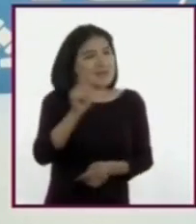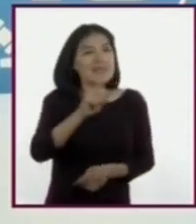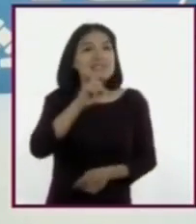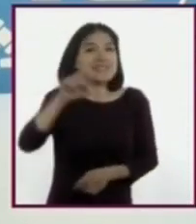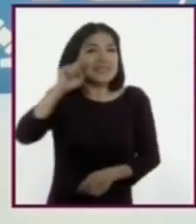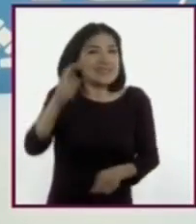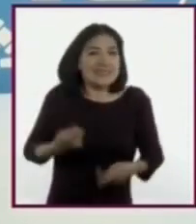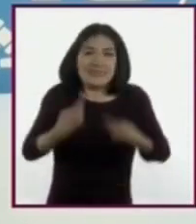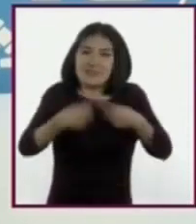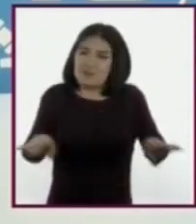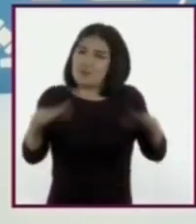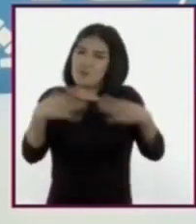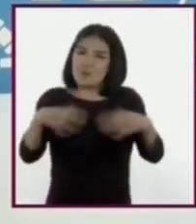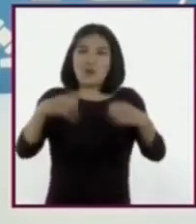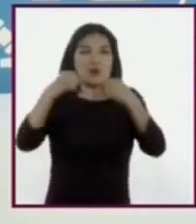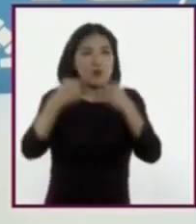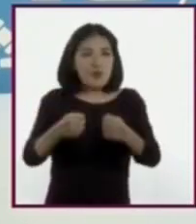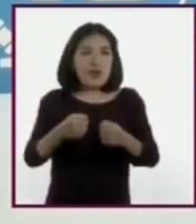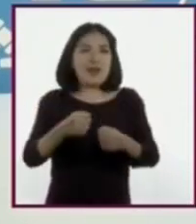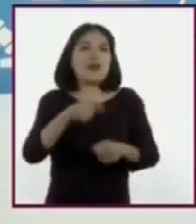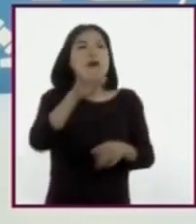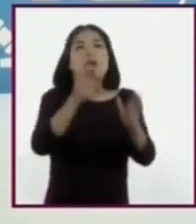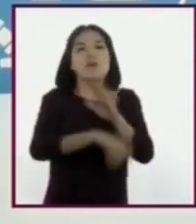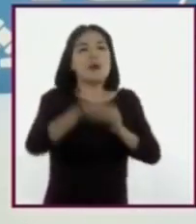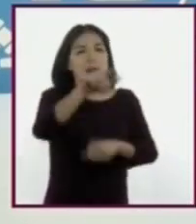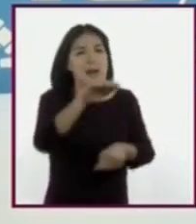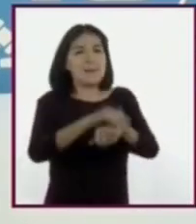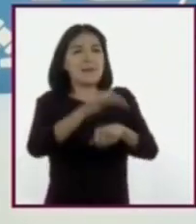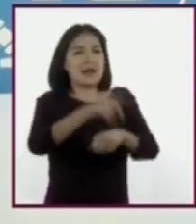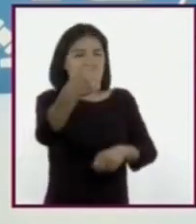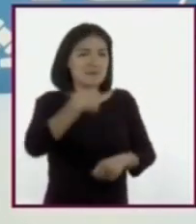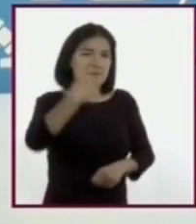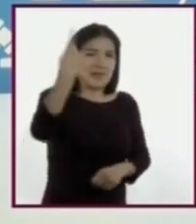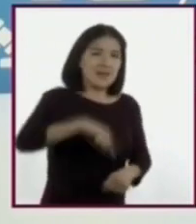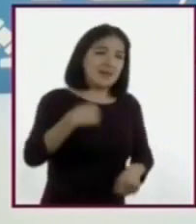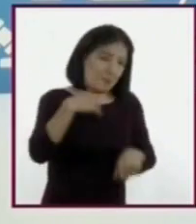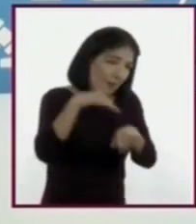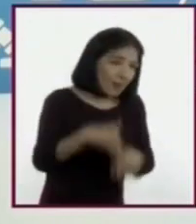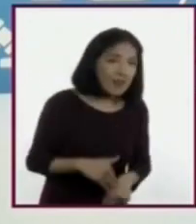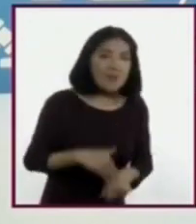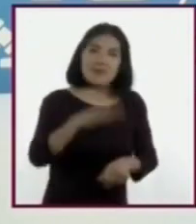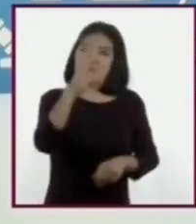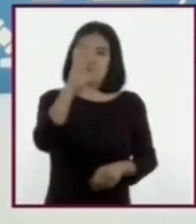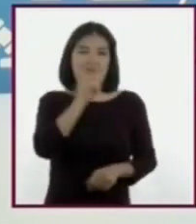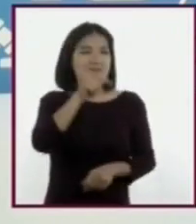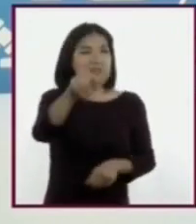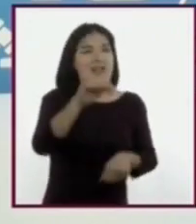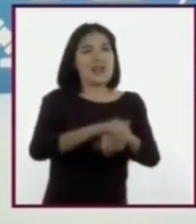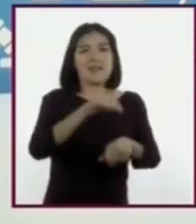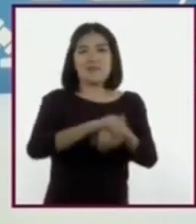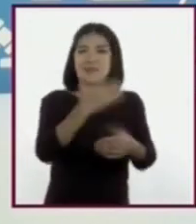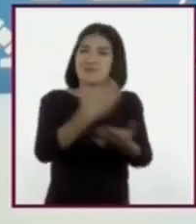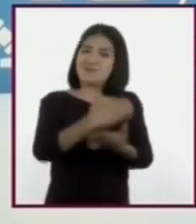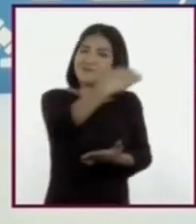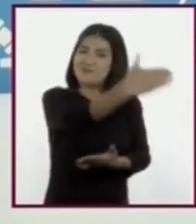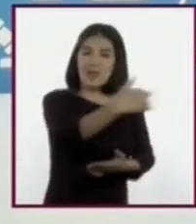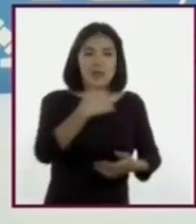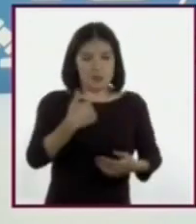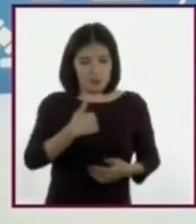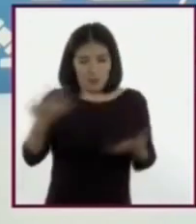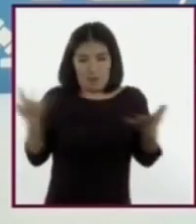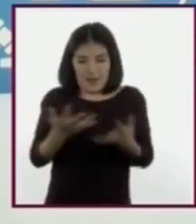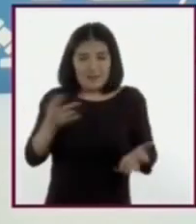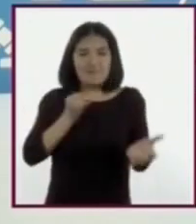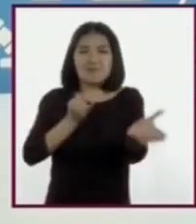vas a dejar a alguien más, por muy amigo que sea. En el camino de la presión, los amigos usarán cualquier cosa para